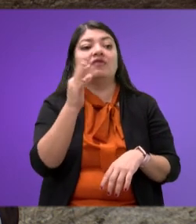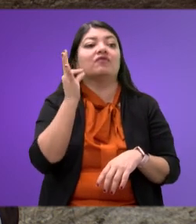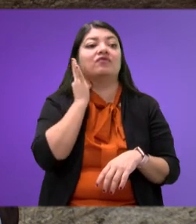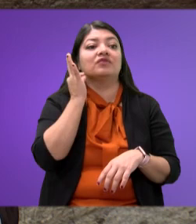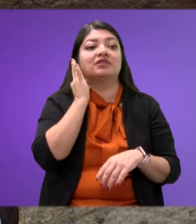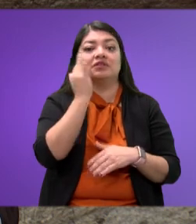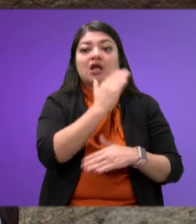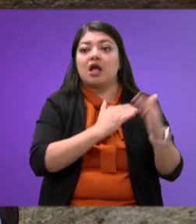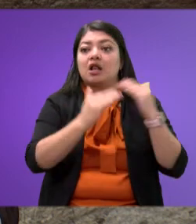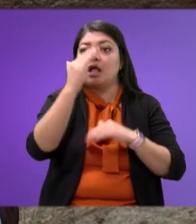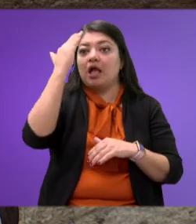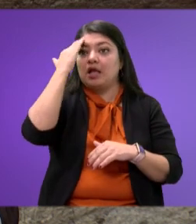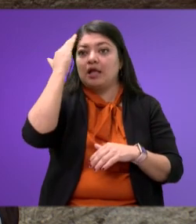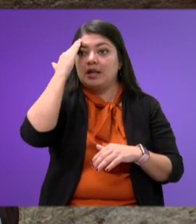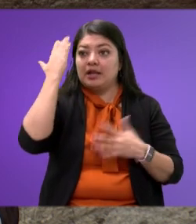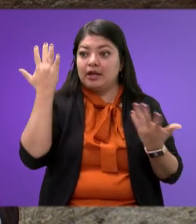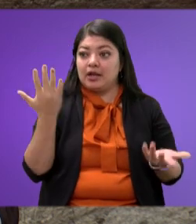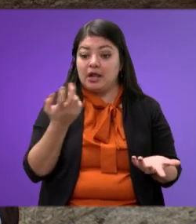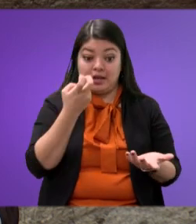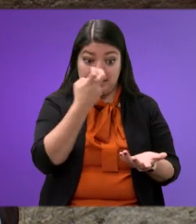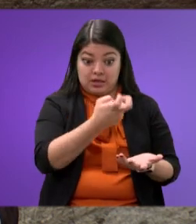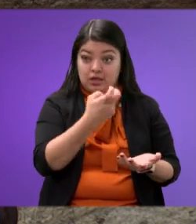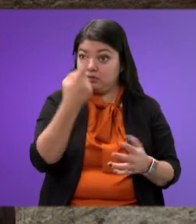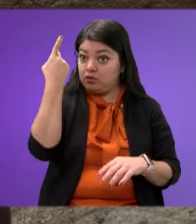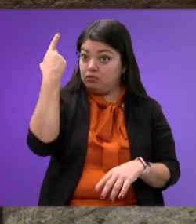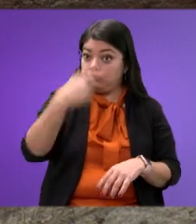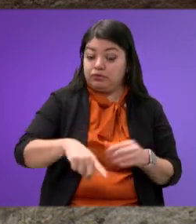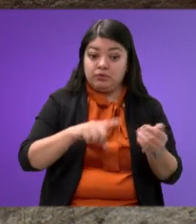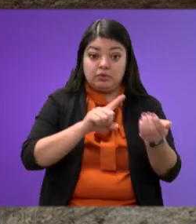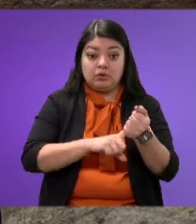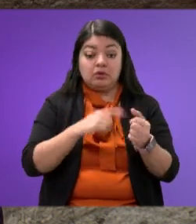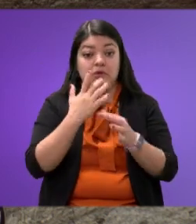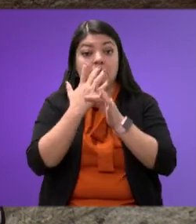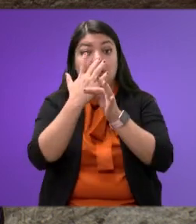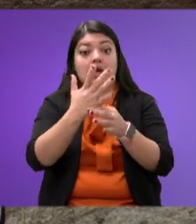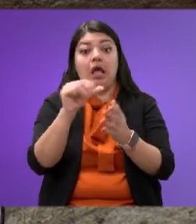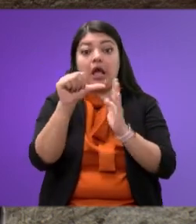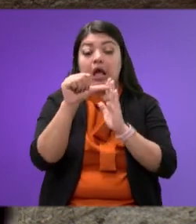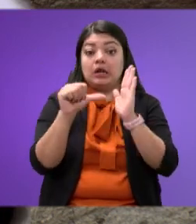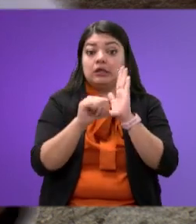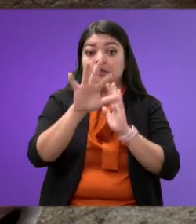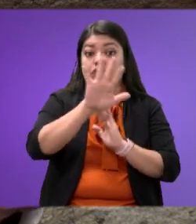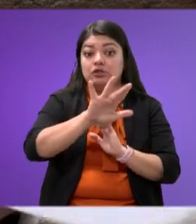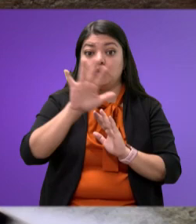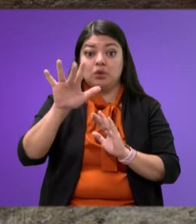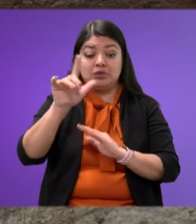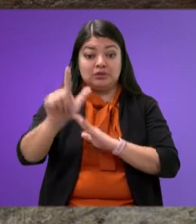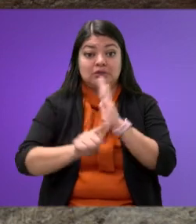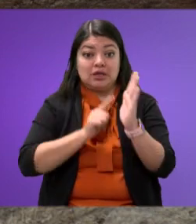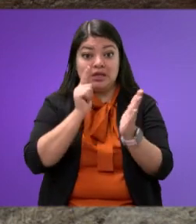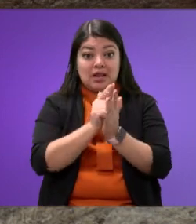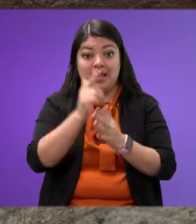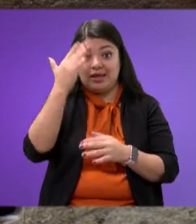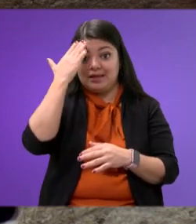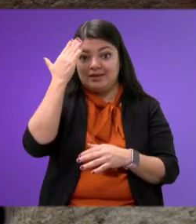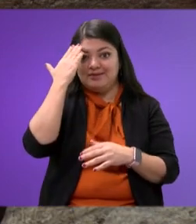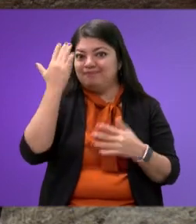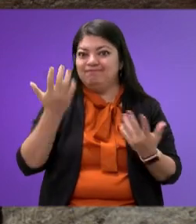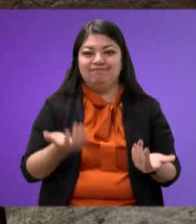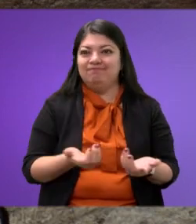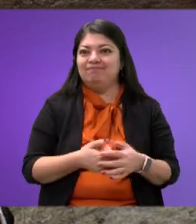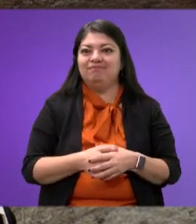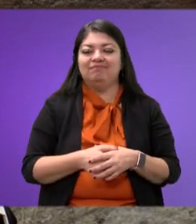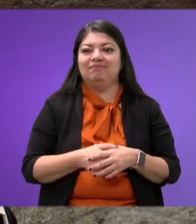Esto no es lo que ordenó el artículo 55 de la Ley General. Es decir,